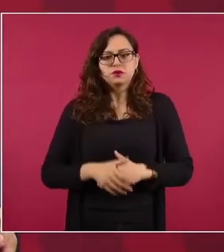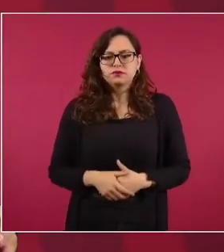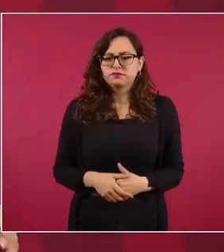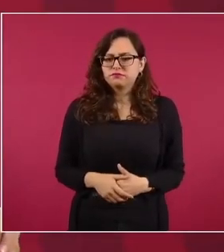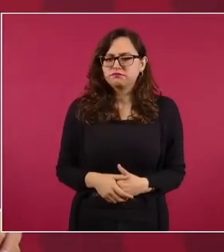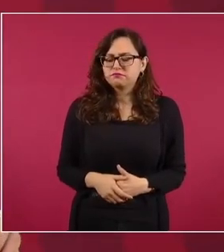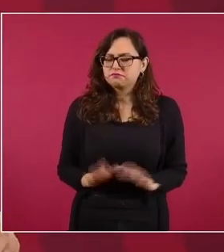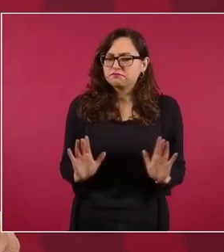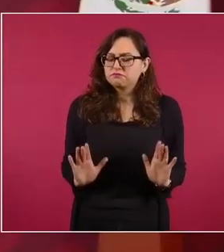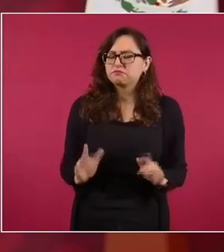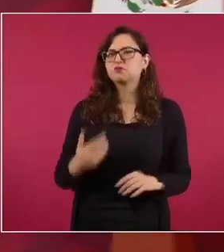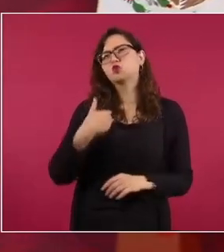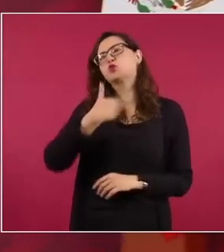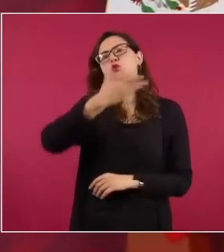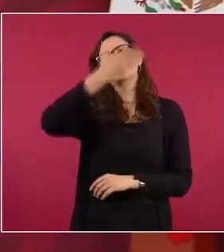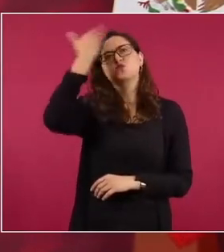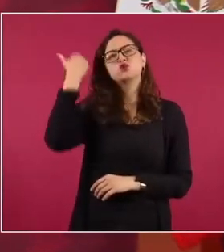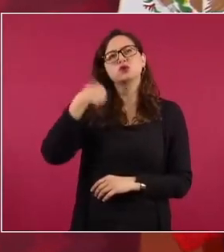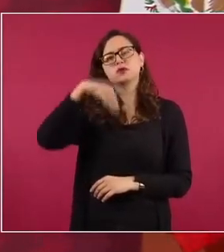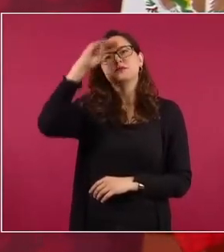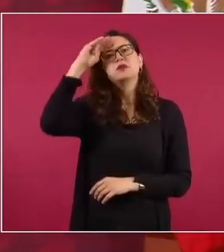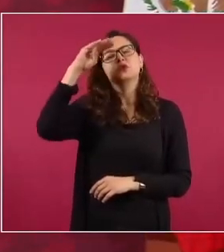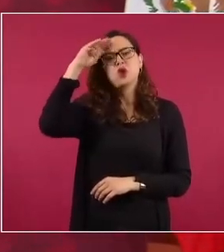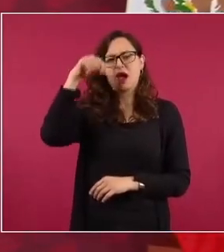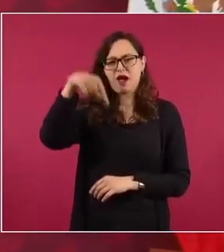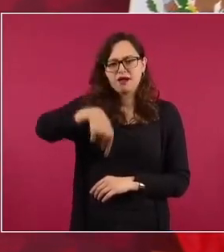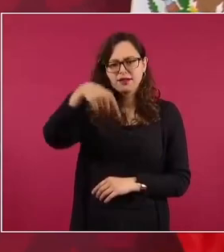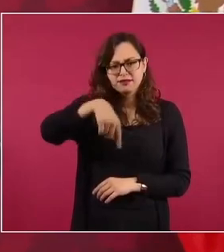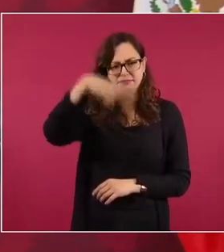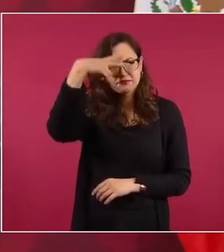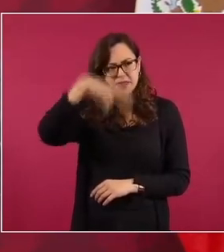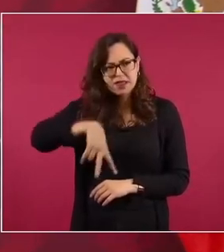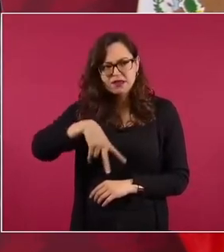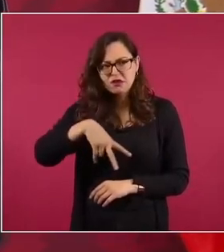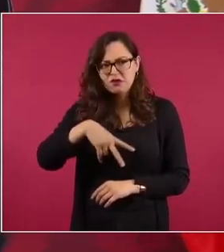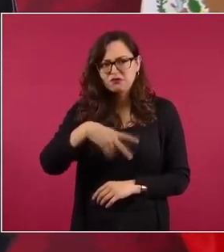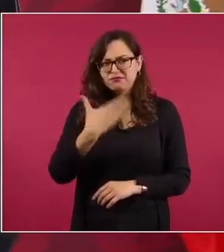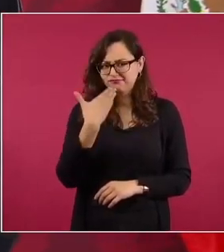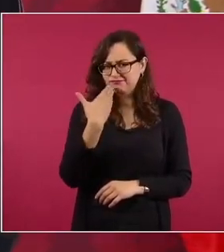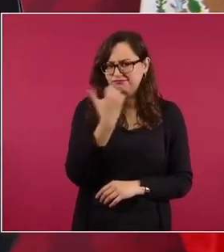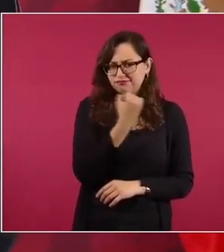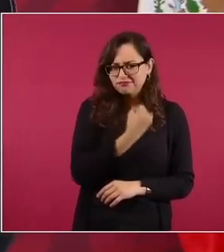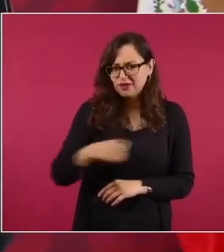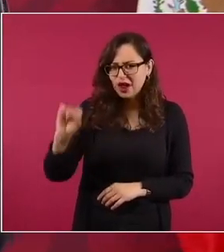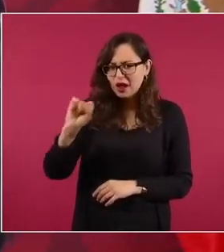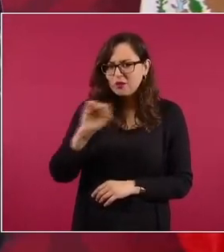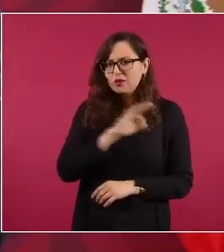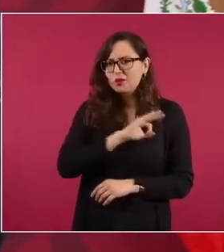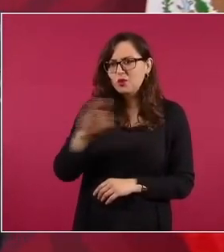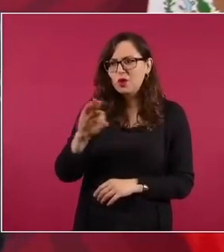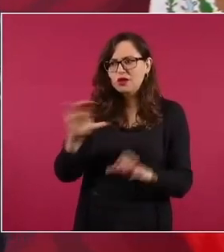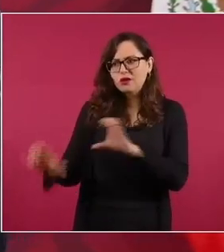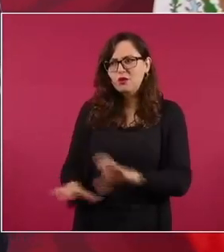especialistas en este